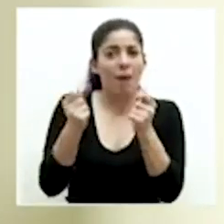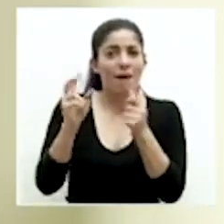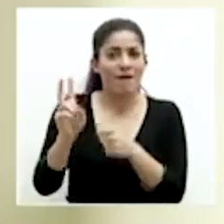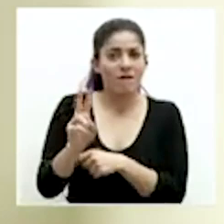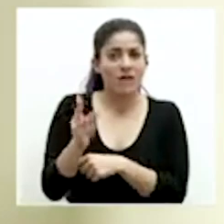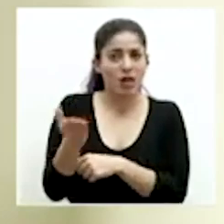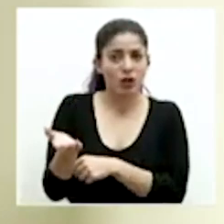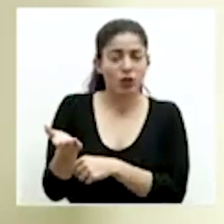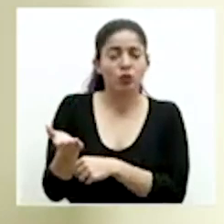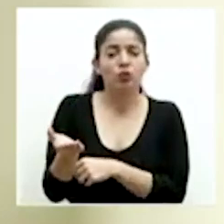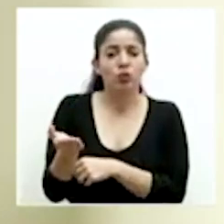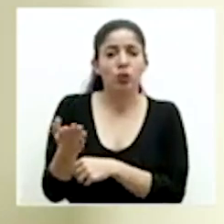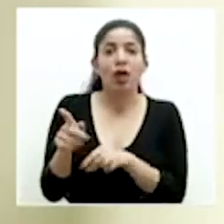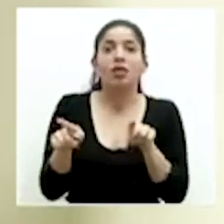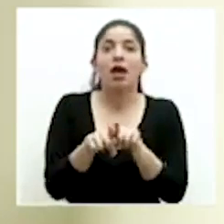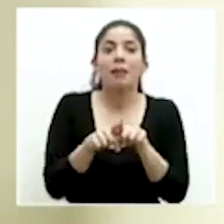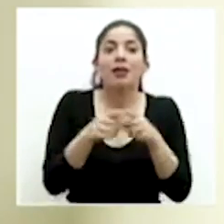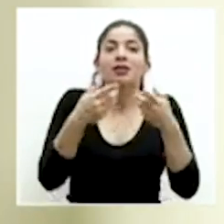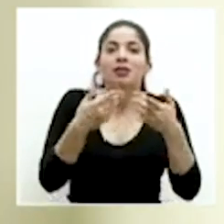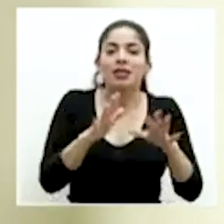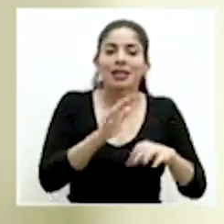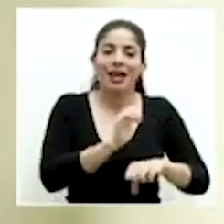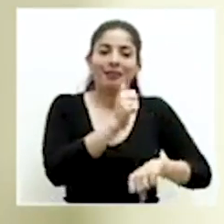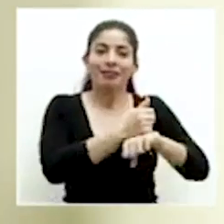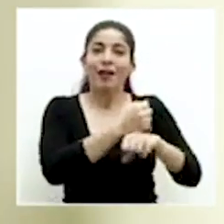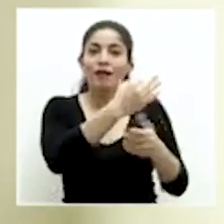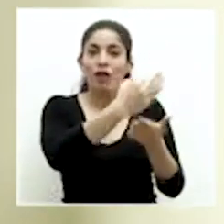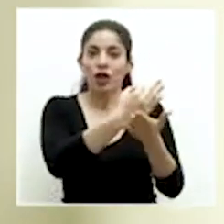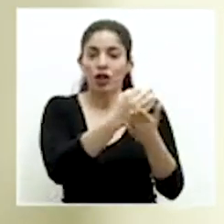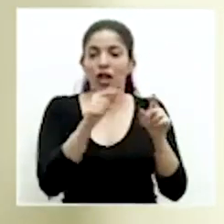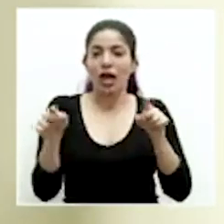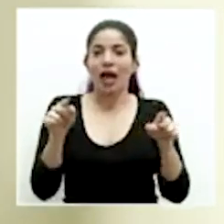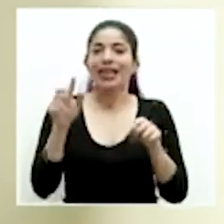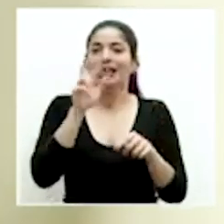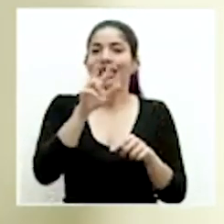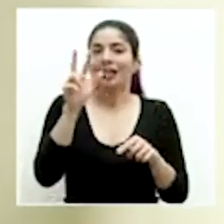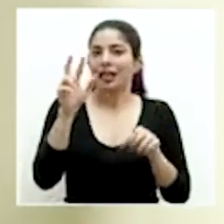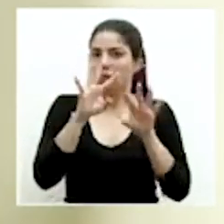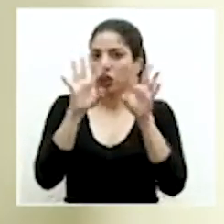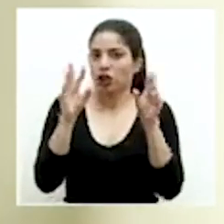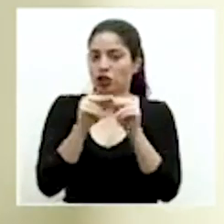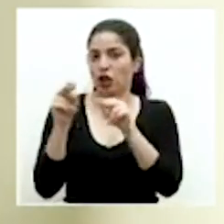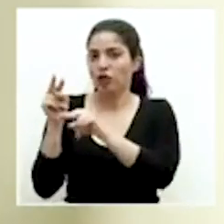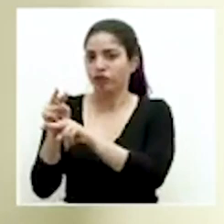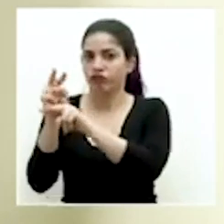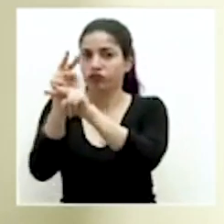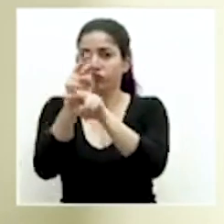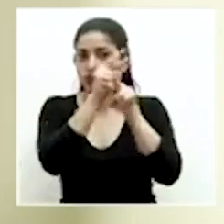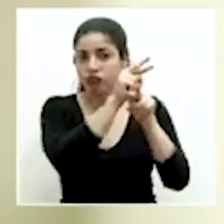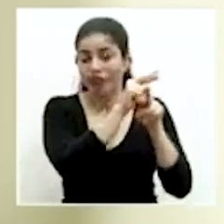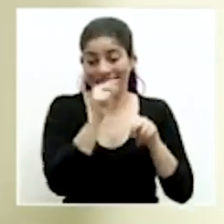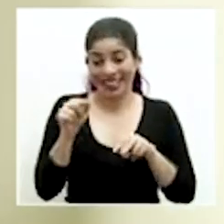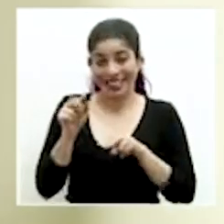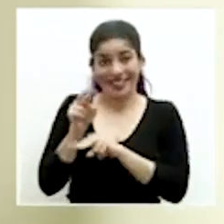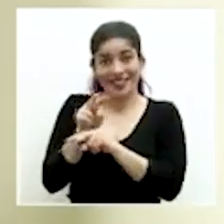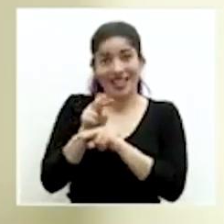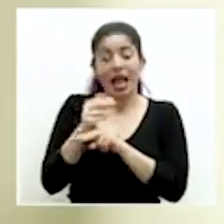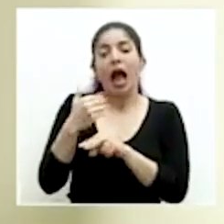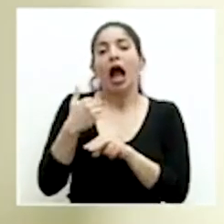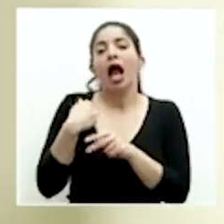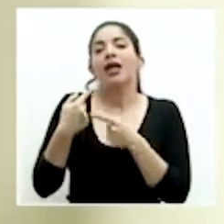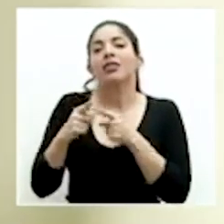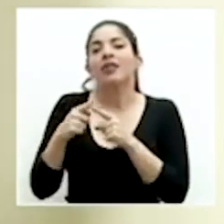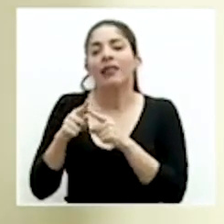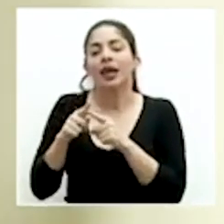además de las que hemos establecido en zonas fronterizas son 33 en total dentro de esa vigilancia que se hace hay diferentes